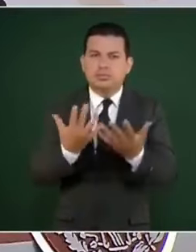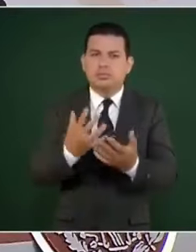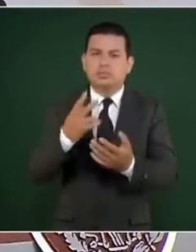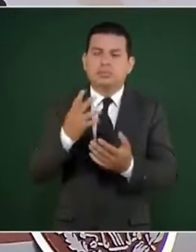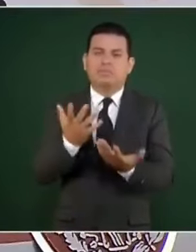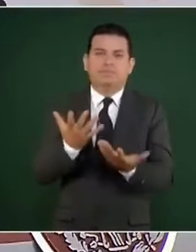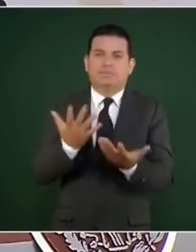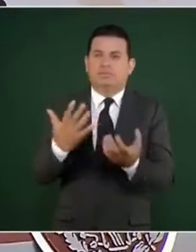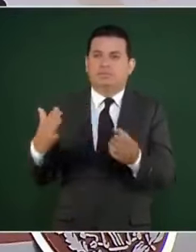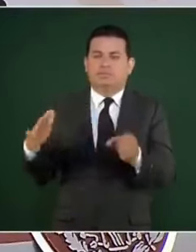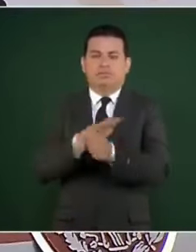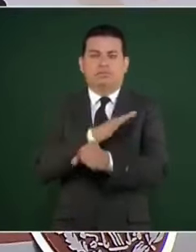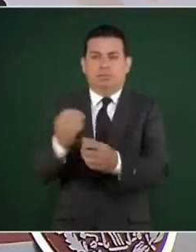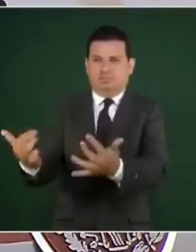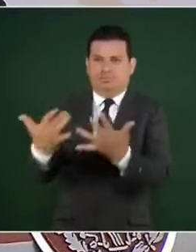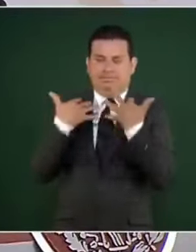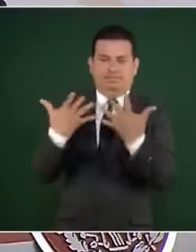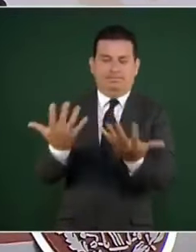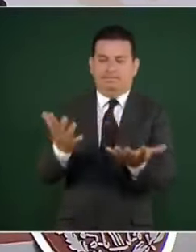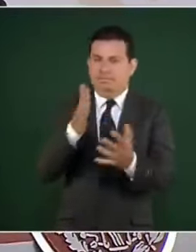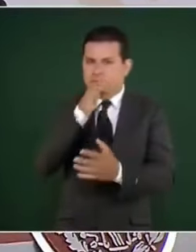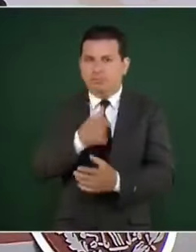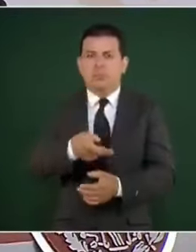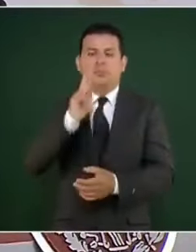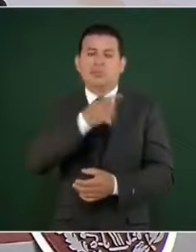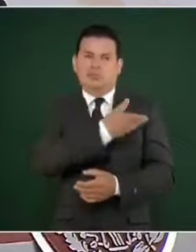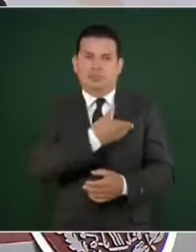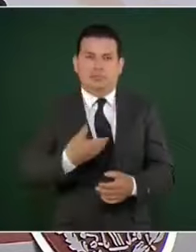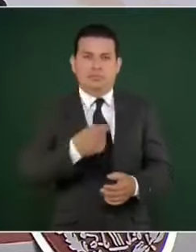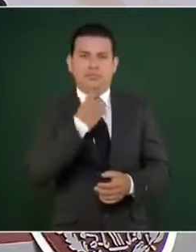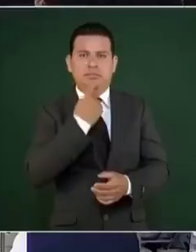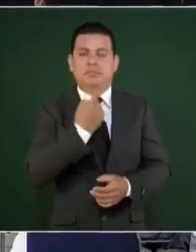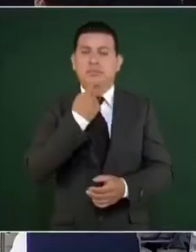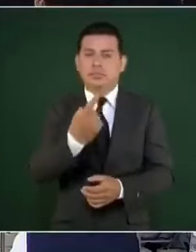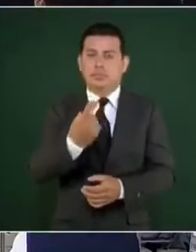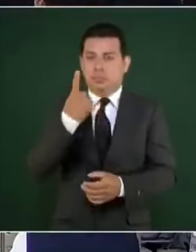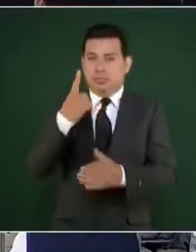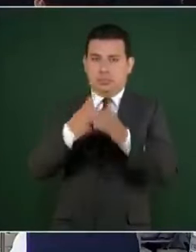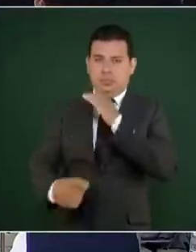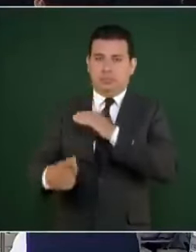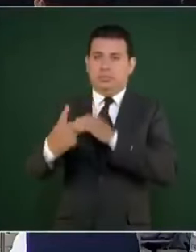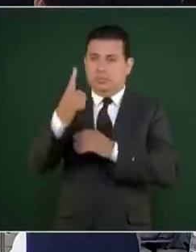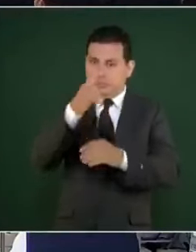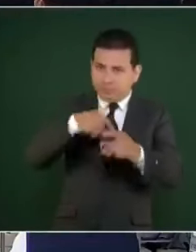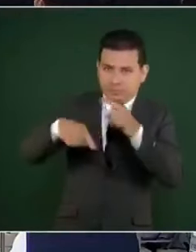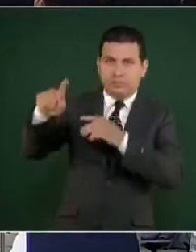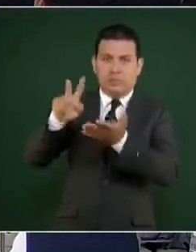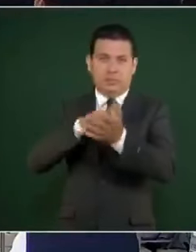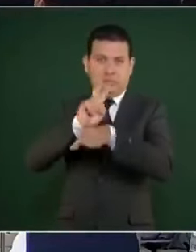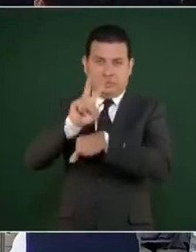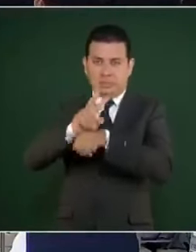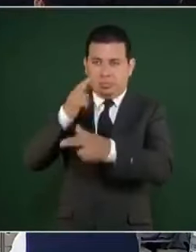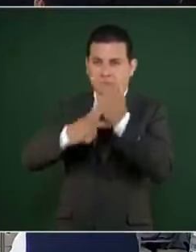por no podemos con estas cantidades pero el presidente nos ha instruido que cada migrante que vamos retornando a venezuela